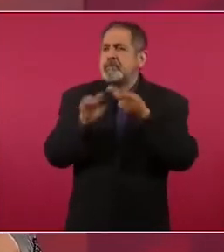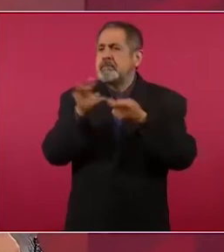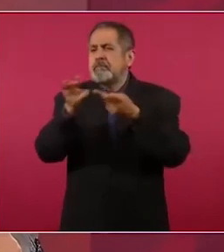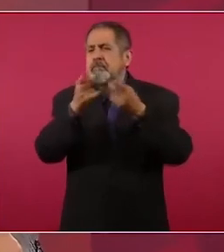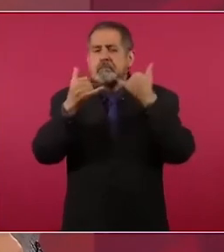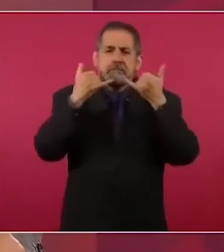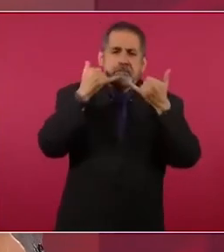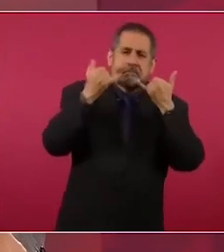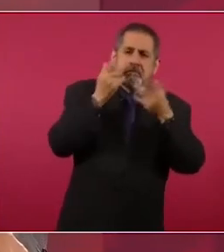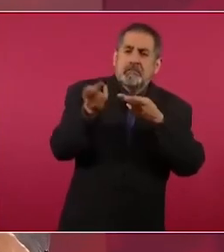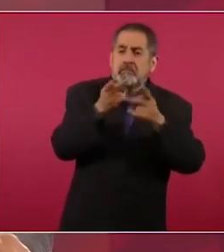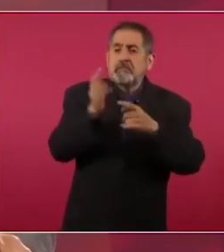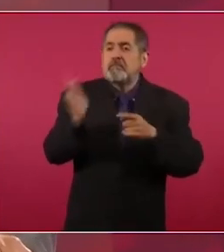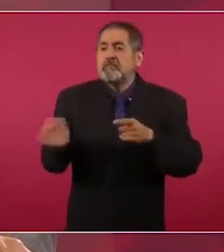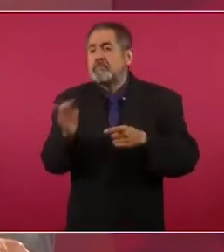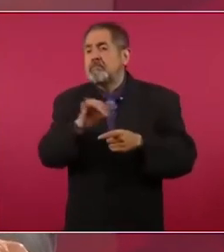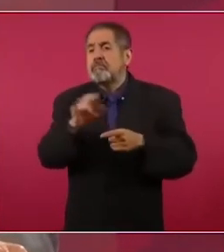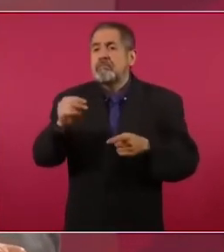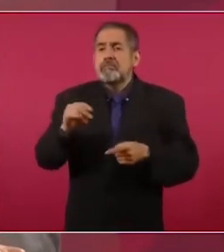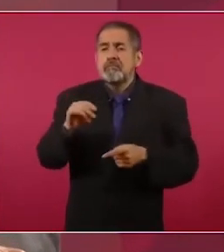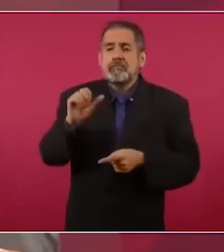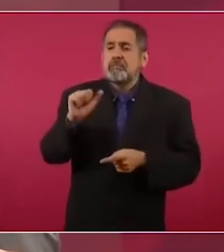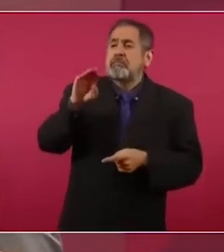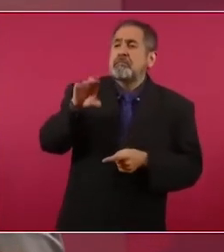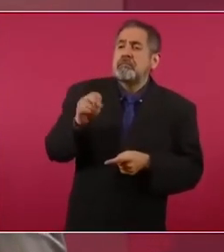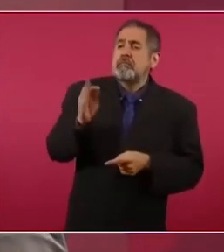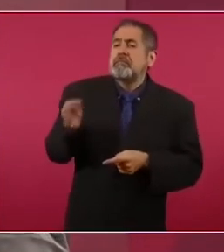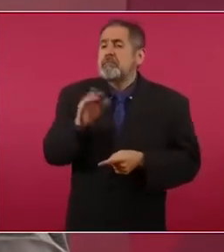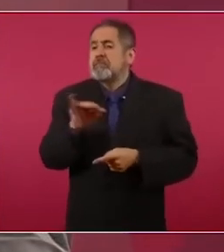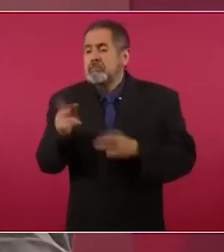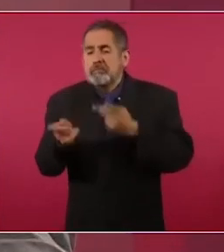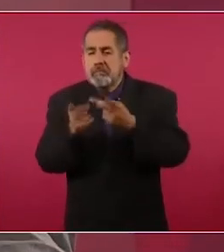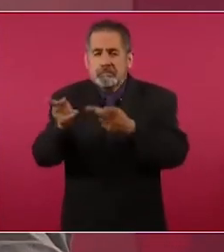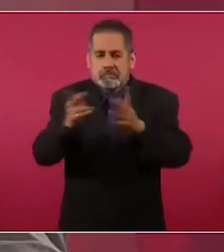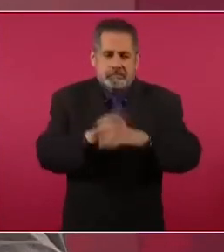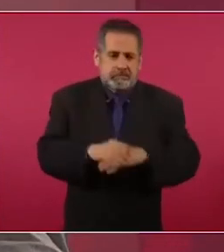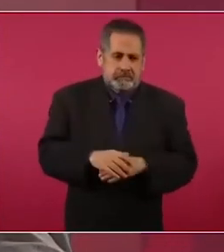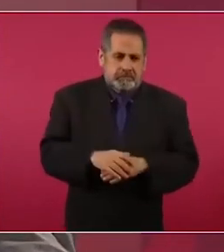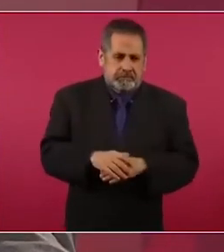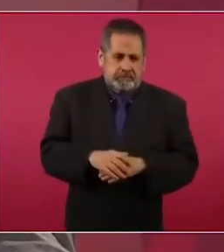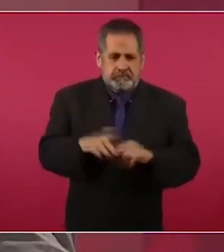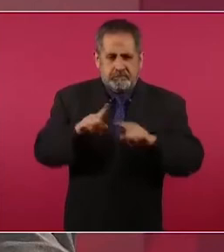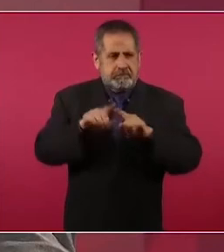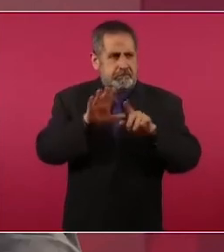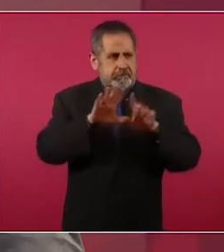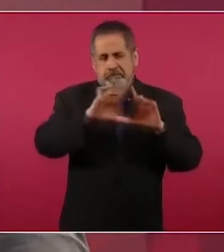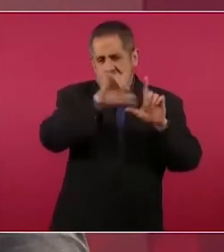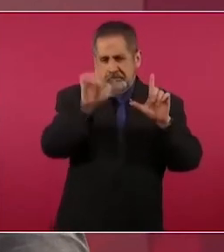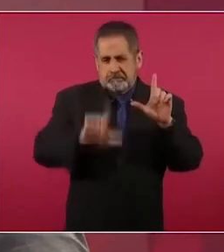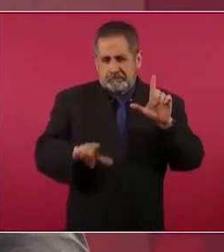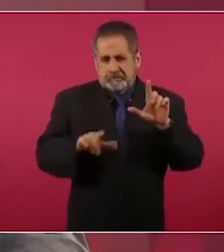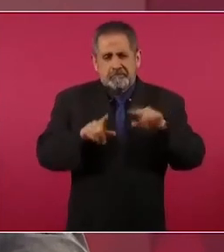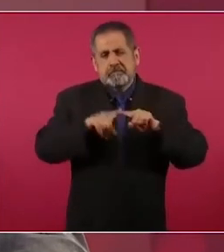tiene que ver con el lugar donde se pregunta,